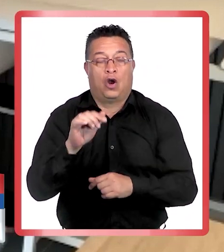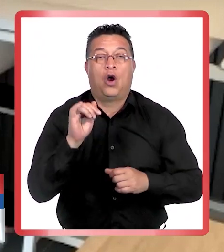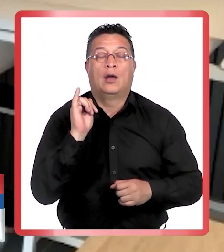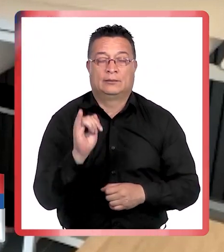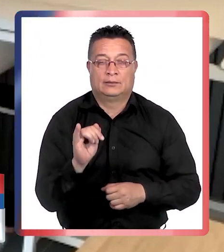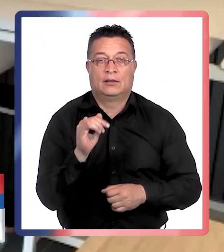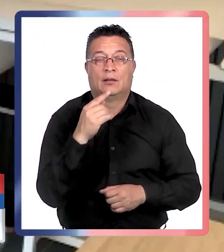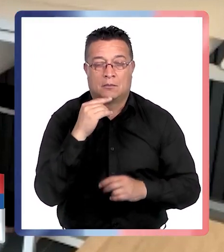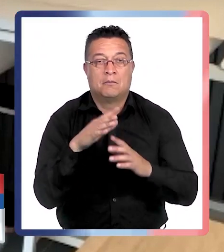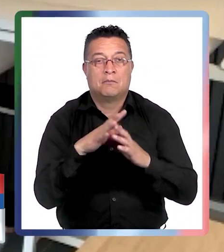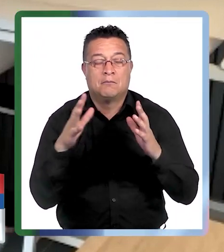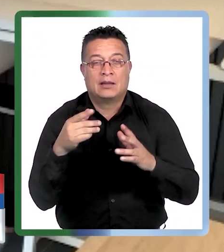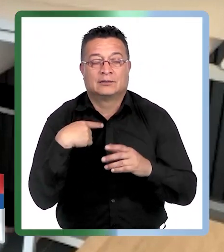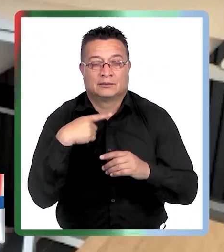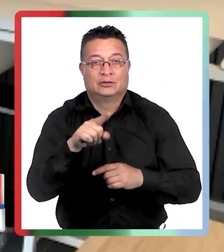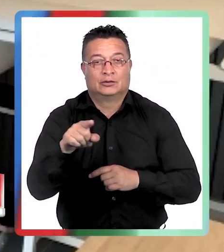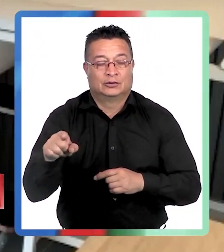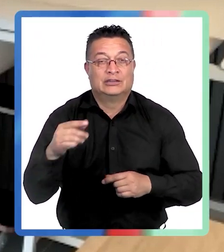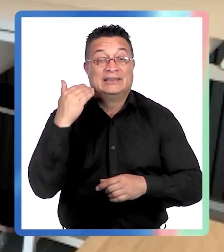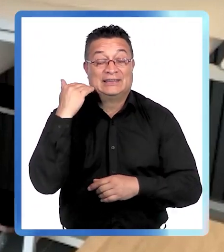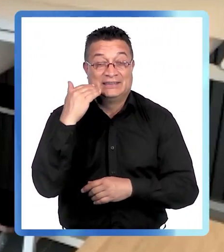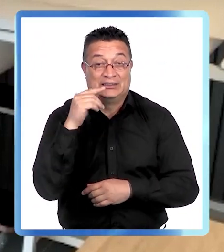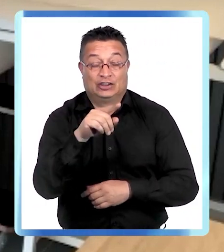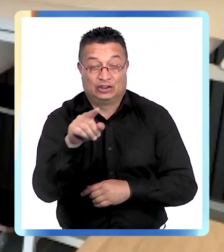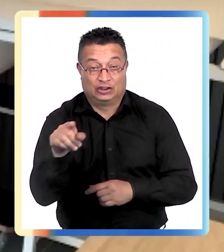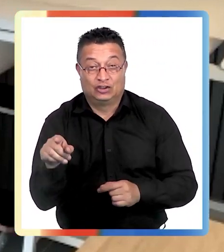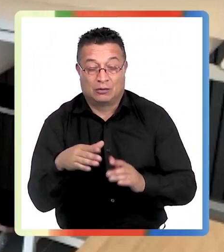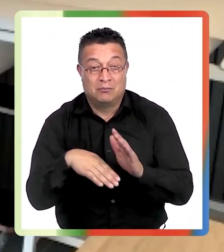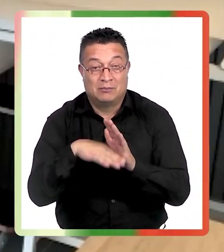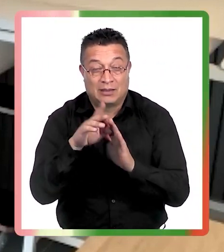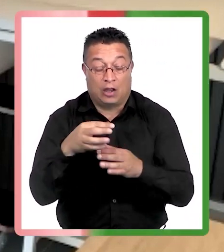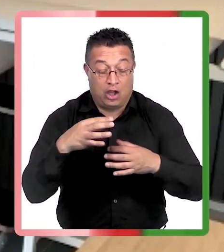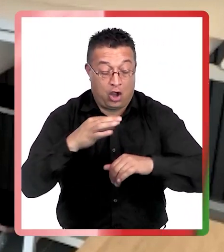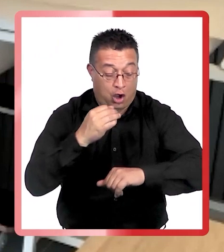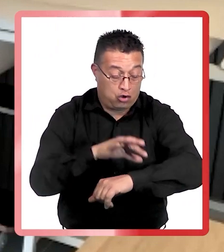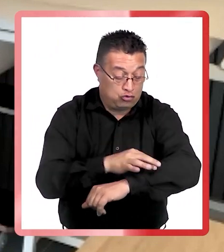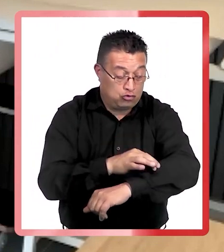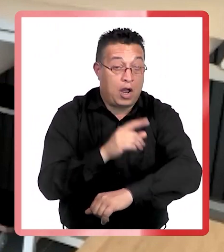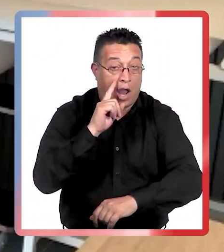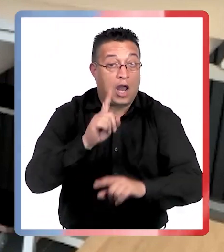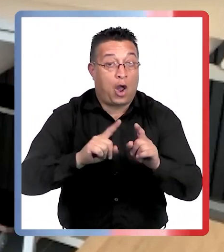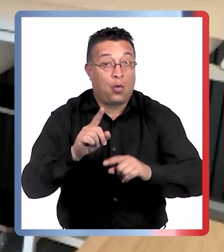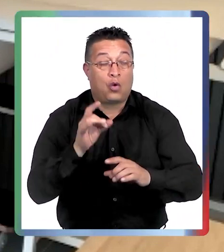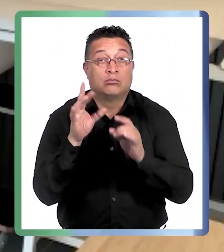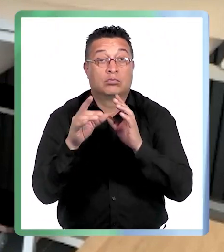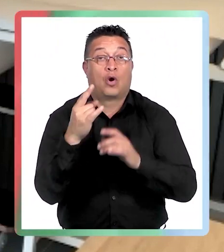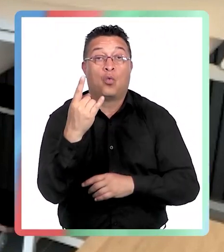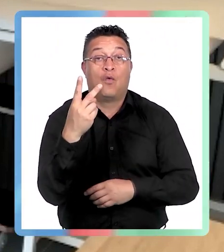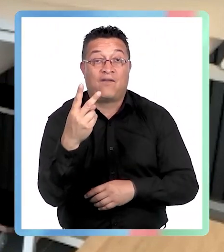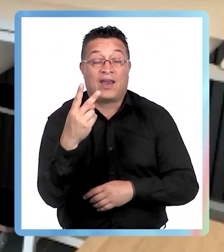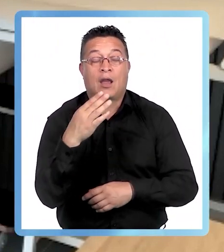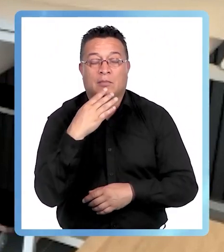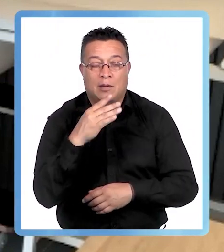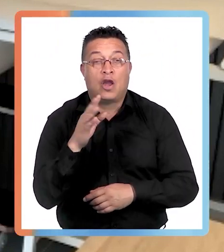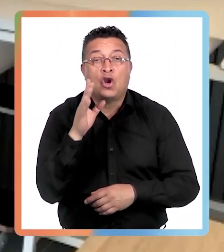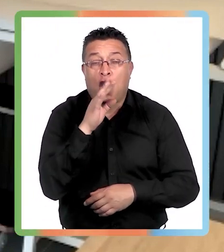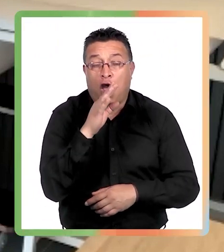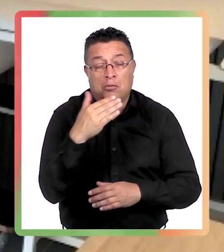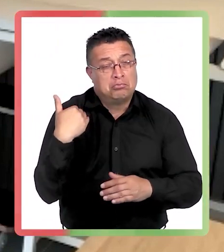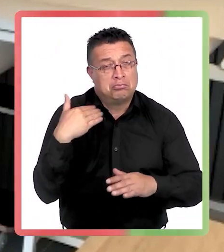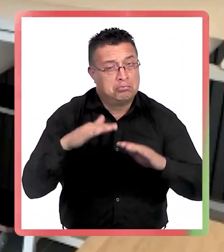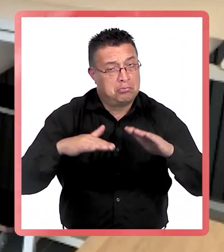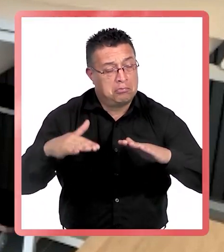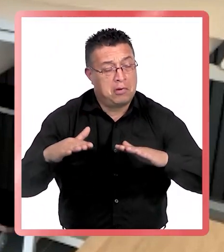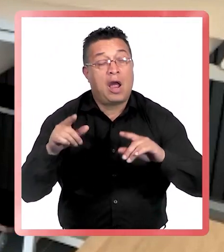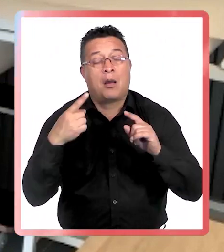cada vez más bisex, sobre todo para los niños que tienen protección UV, eso es lo que es más importante más que el color de la ropa, que sea una ropa que realmente